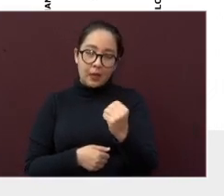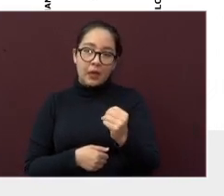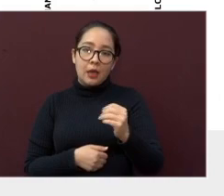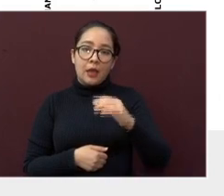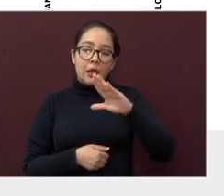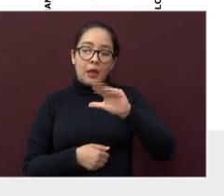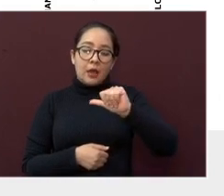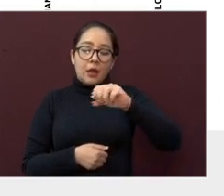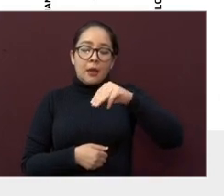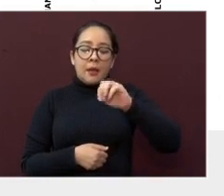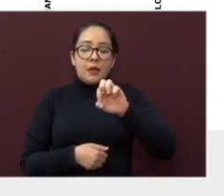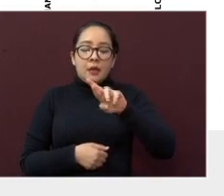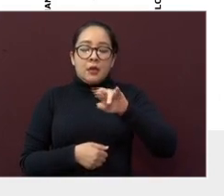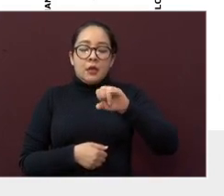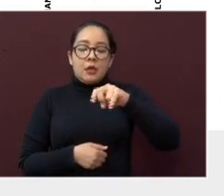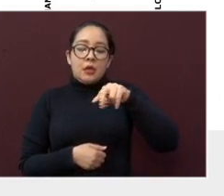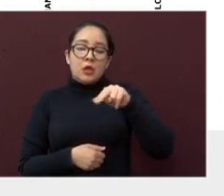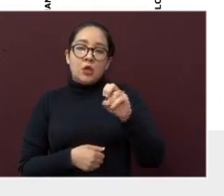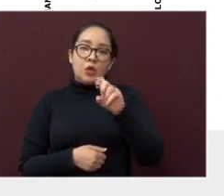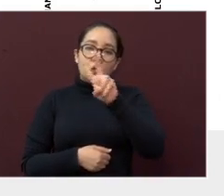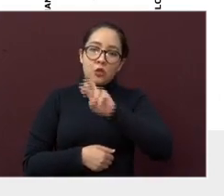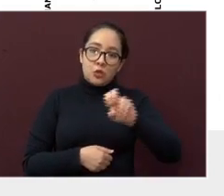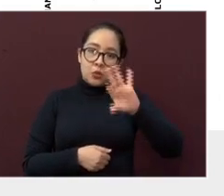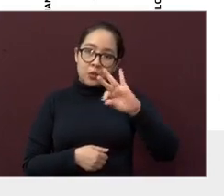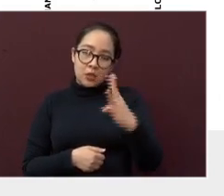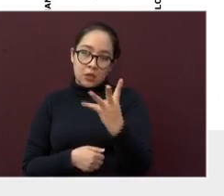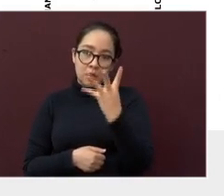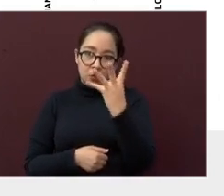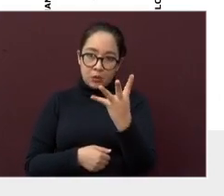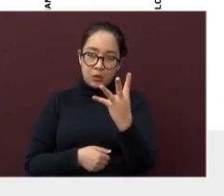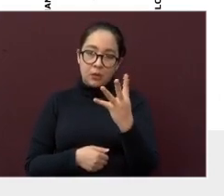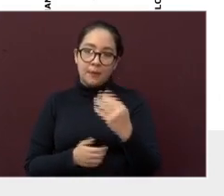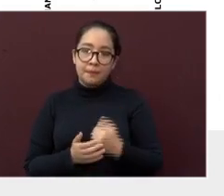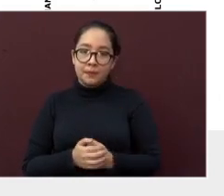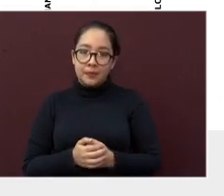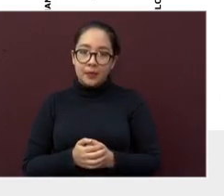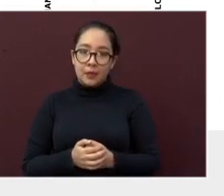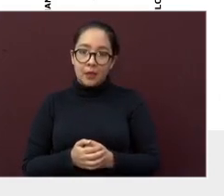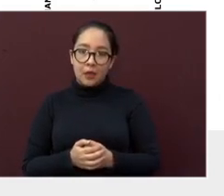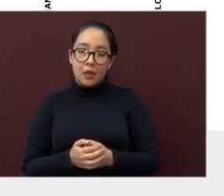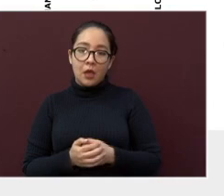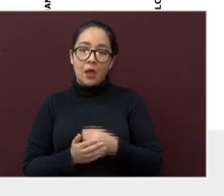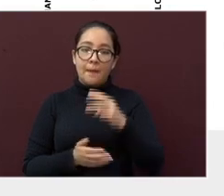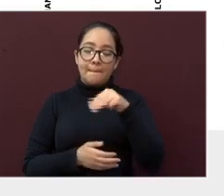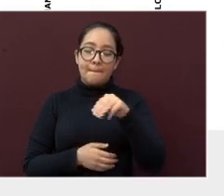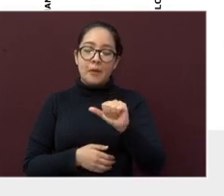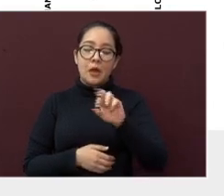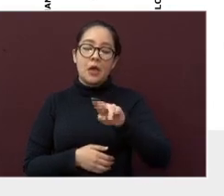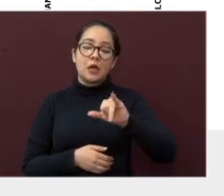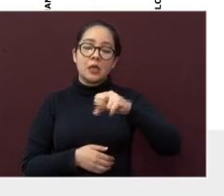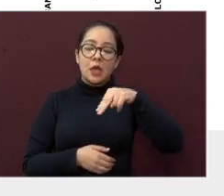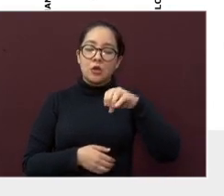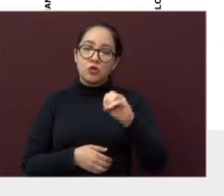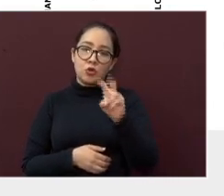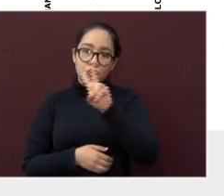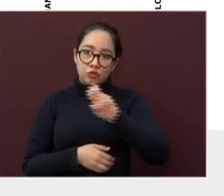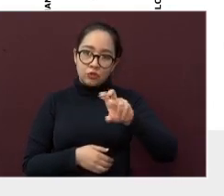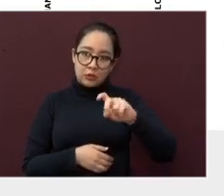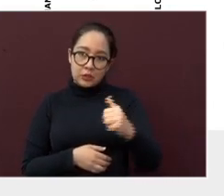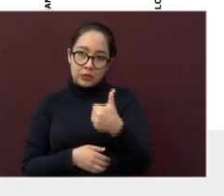Camerino Zeta Mendoza, 244. Mariano Escobedo, 236.